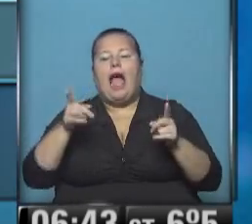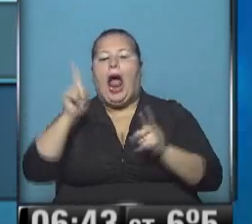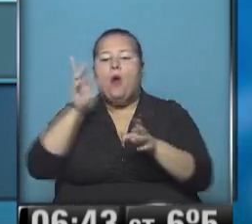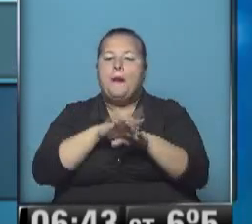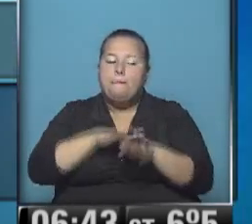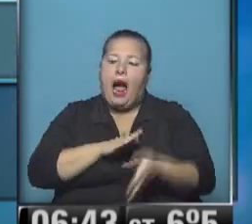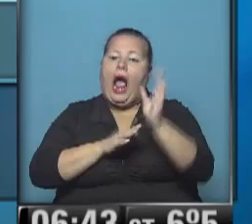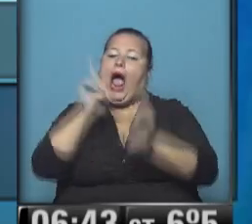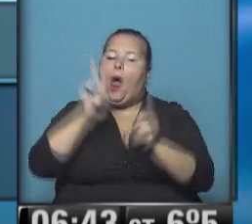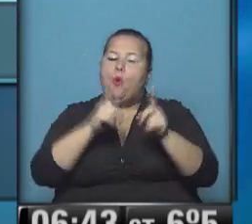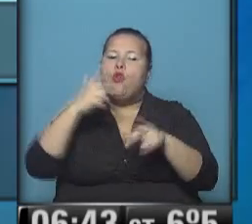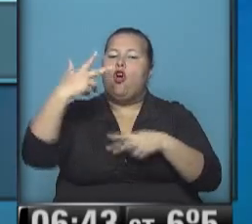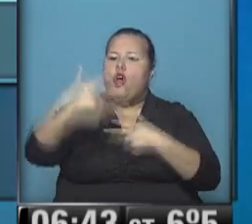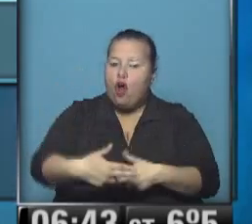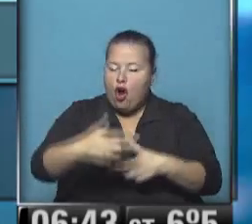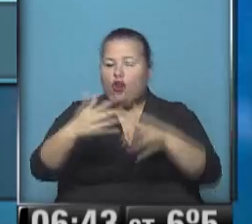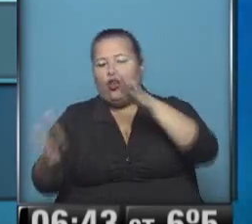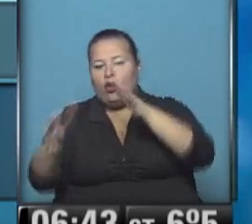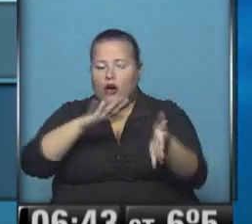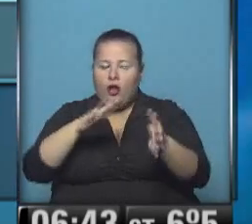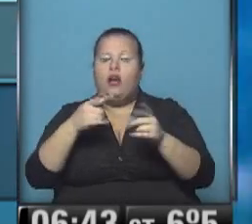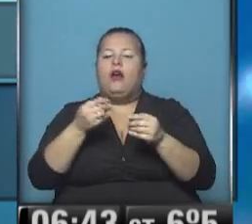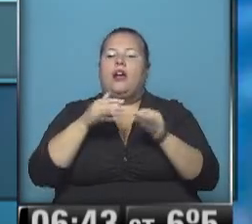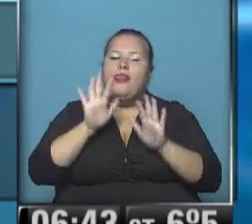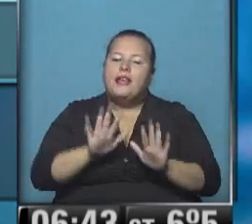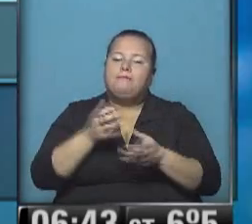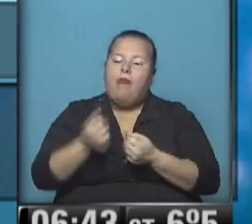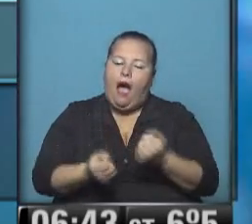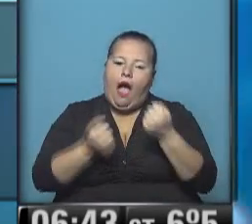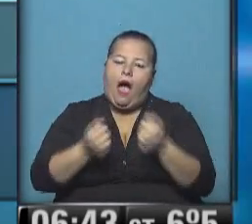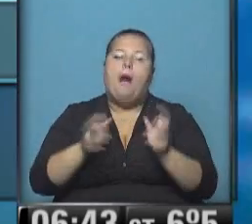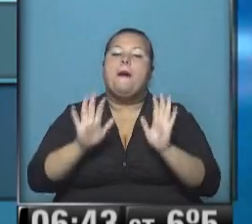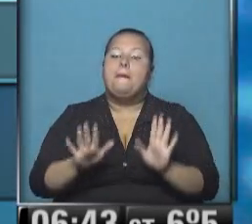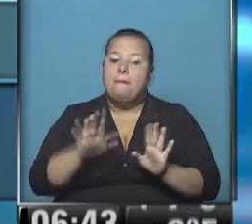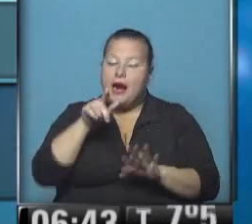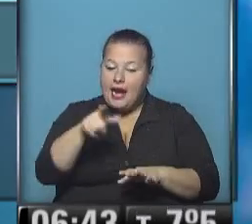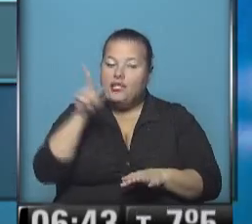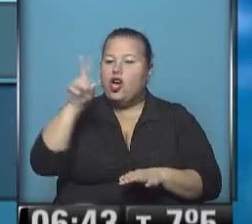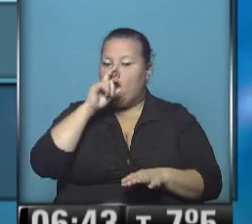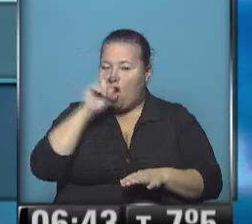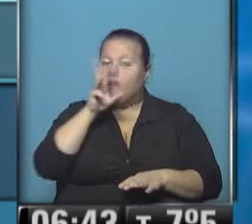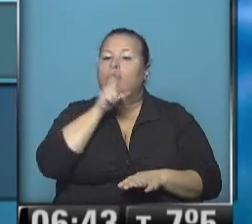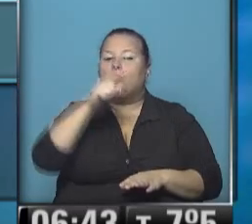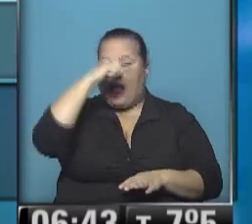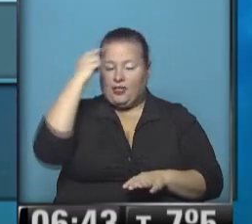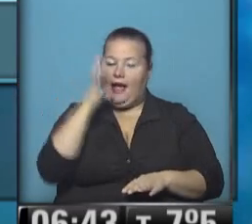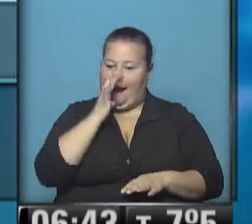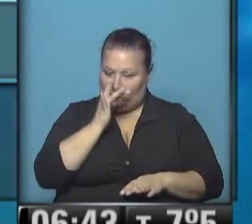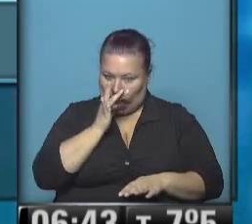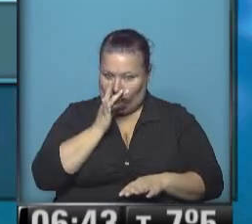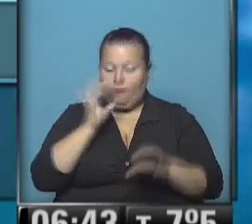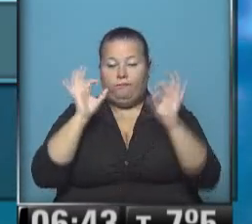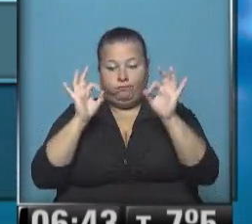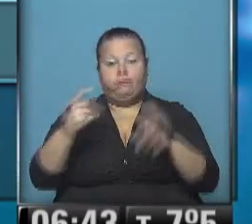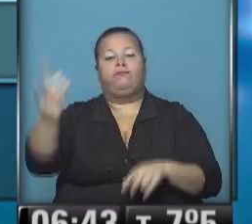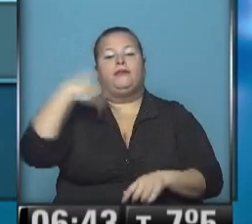que momentáneamente se cortan, se pasan lentamente, pero todo esto es en Corrientes, Ruta Nacional 14. Nos